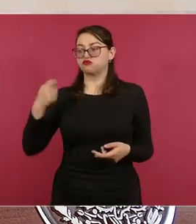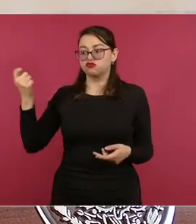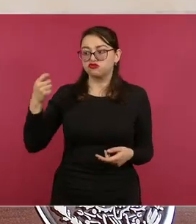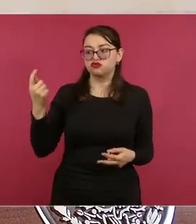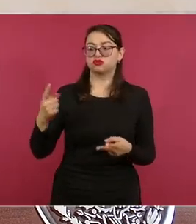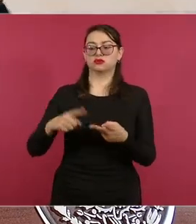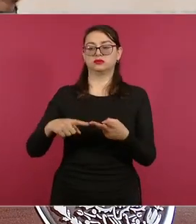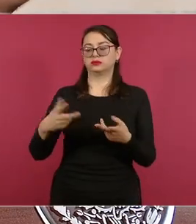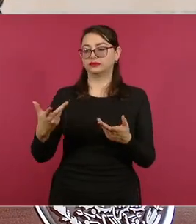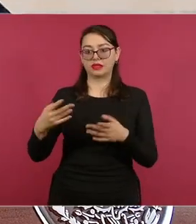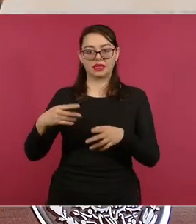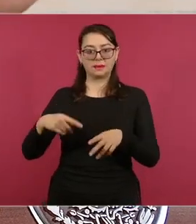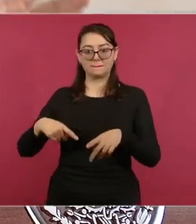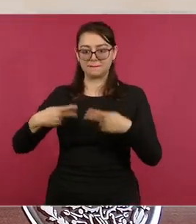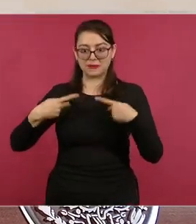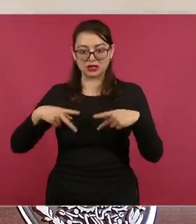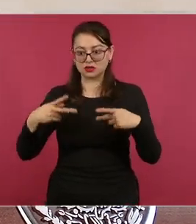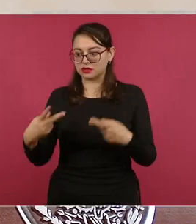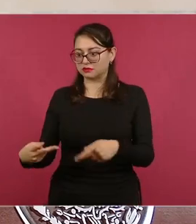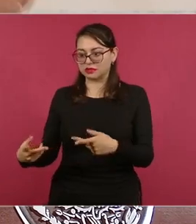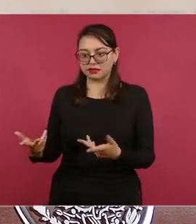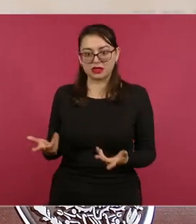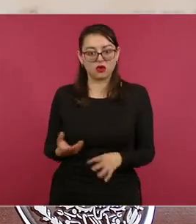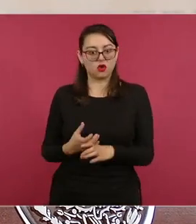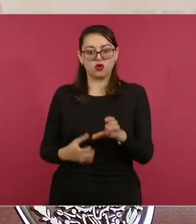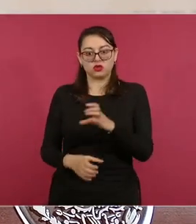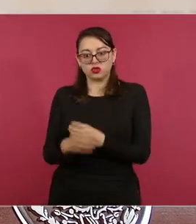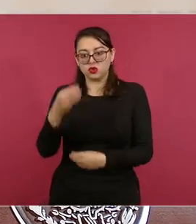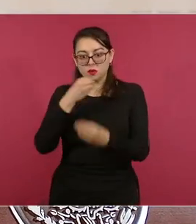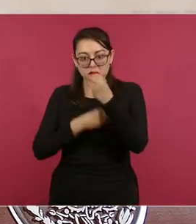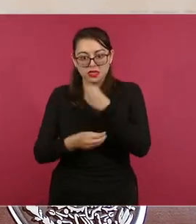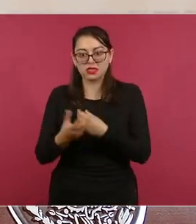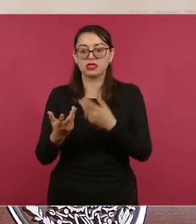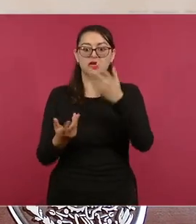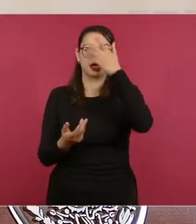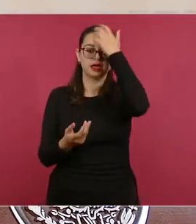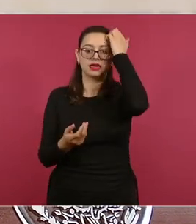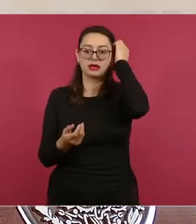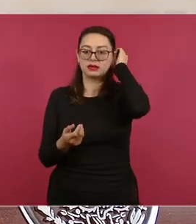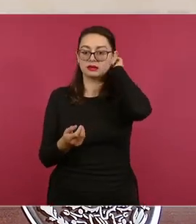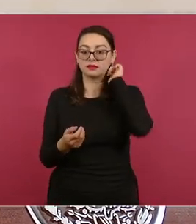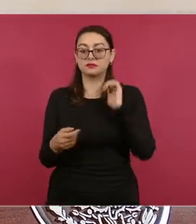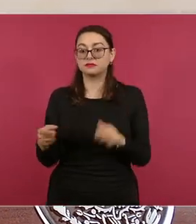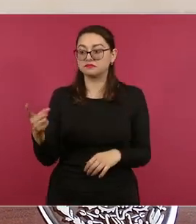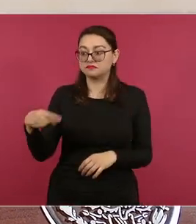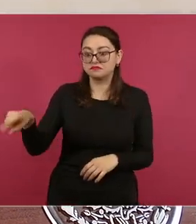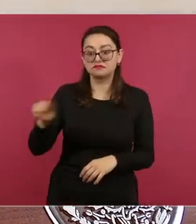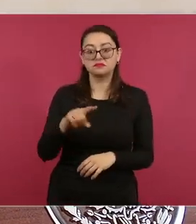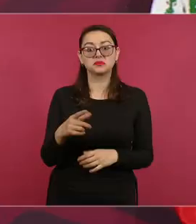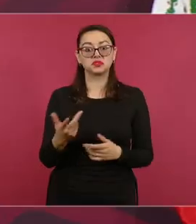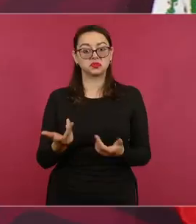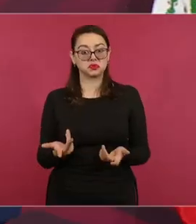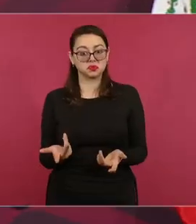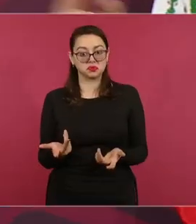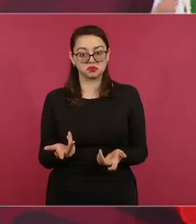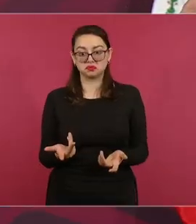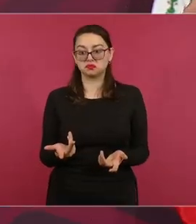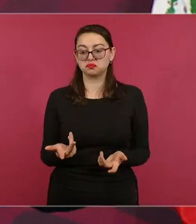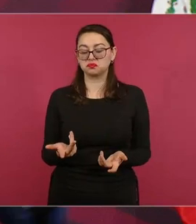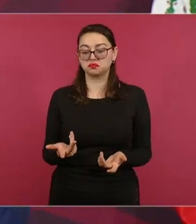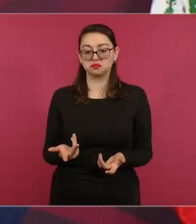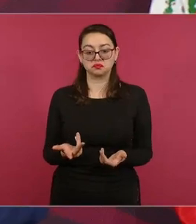los que salen a vender para llevarle de comer a sus hijos, los